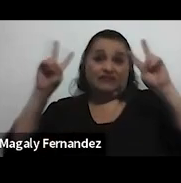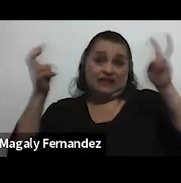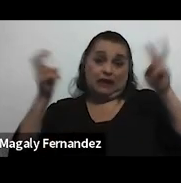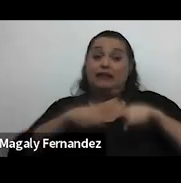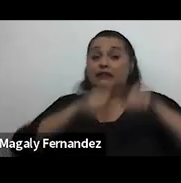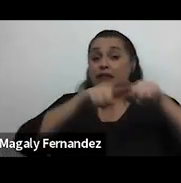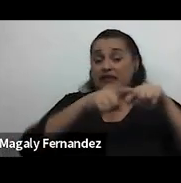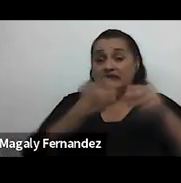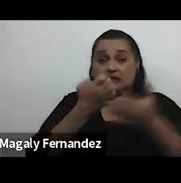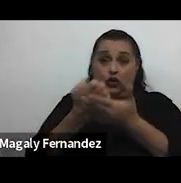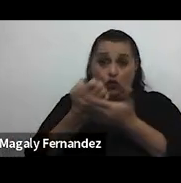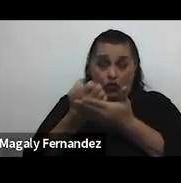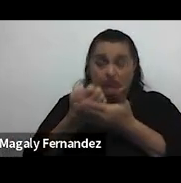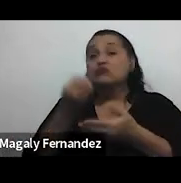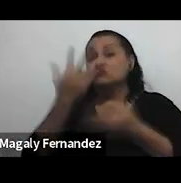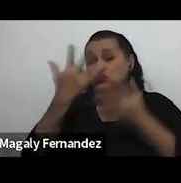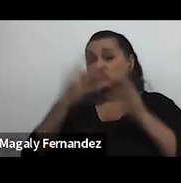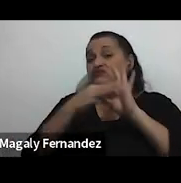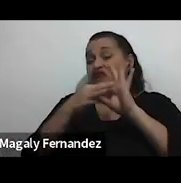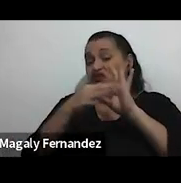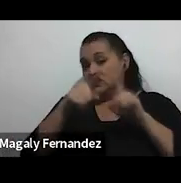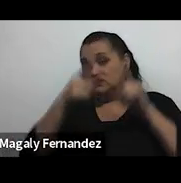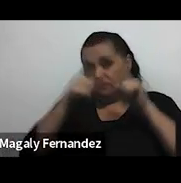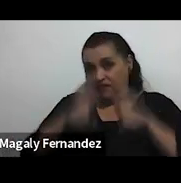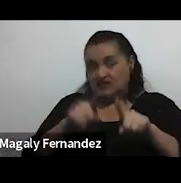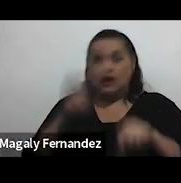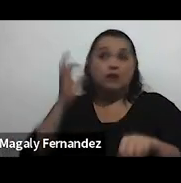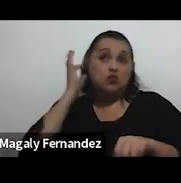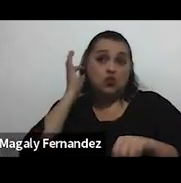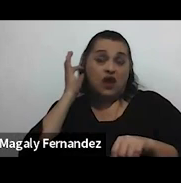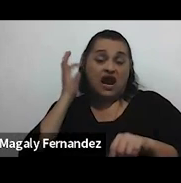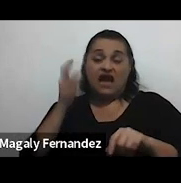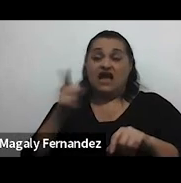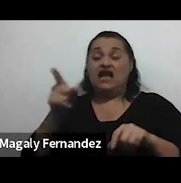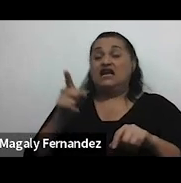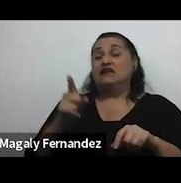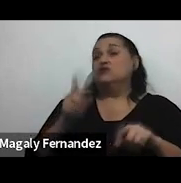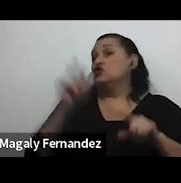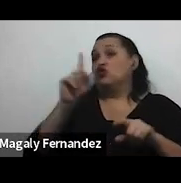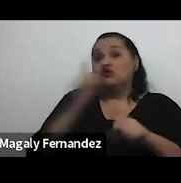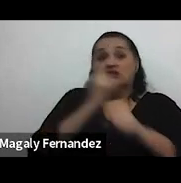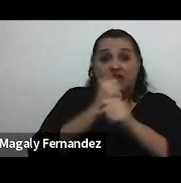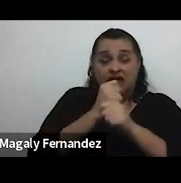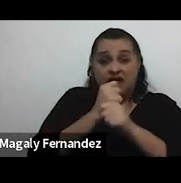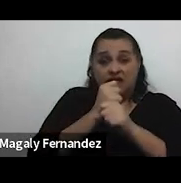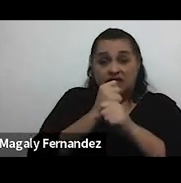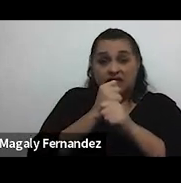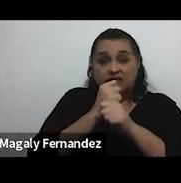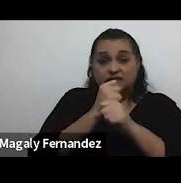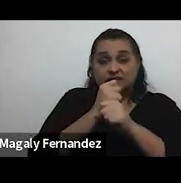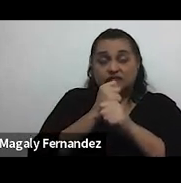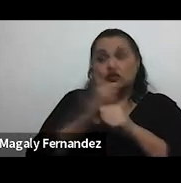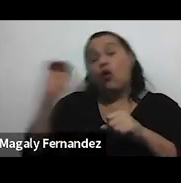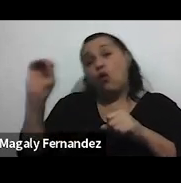relaciones existe que eso hace que la mujer al estar fuera del mercado laboral o